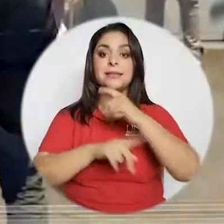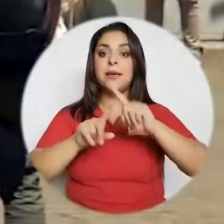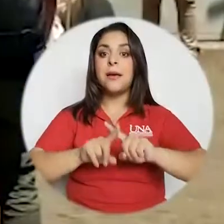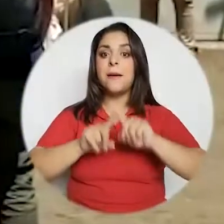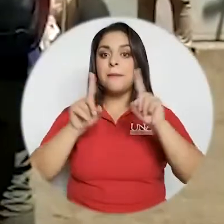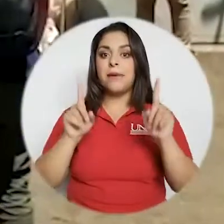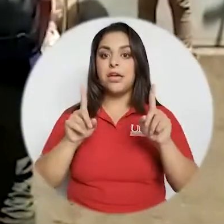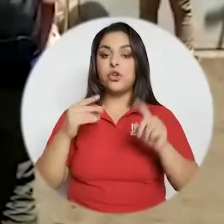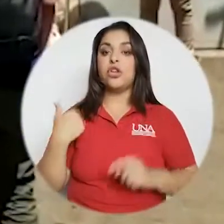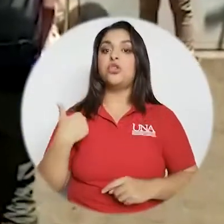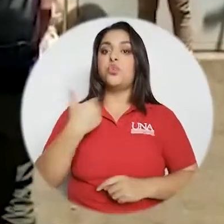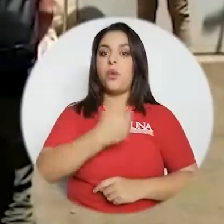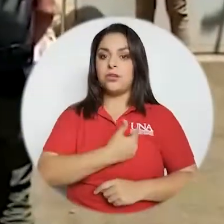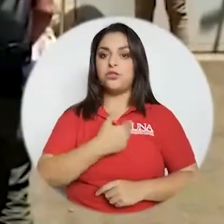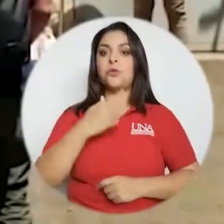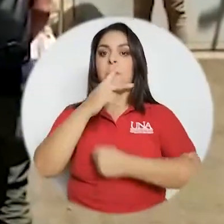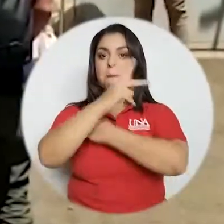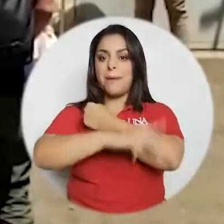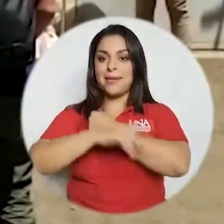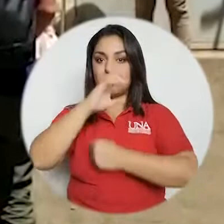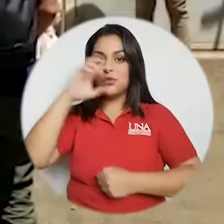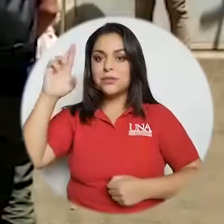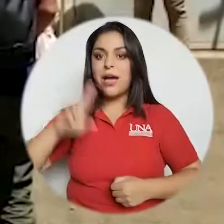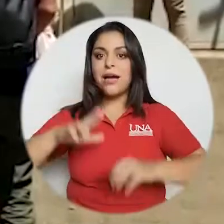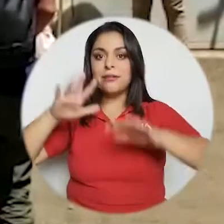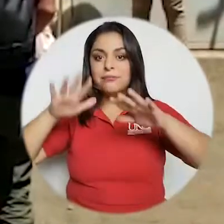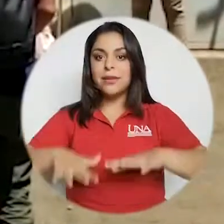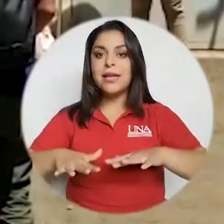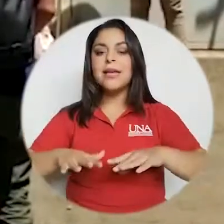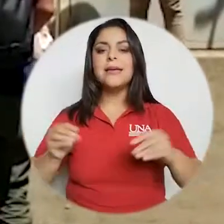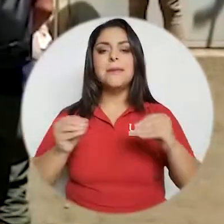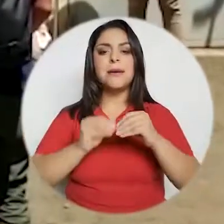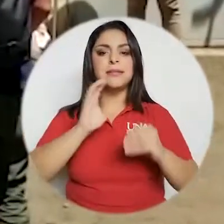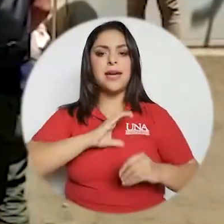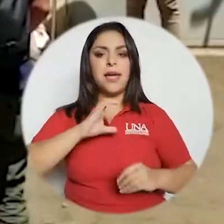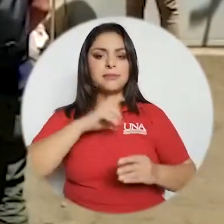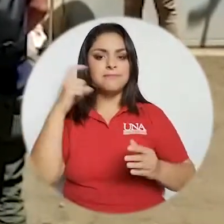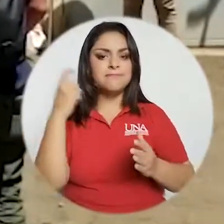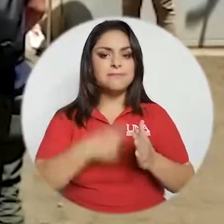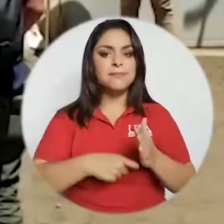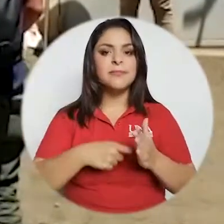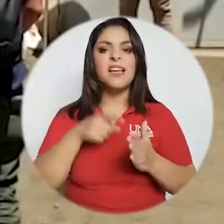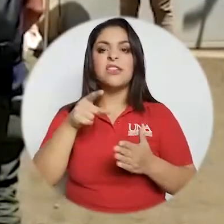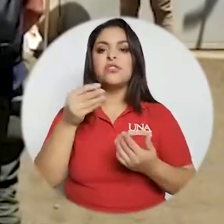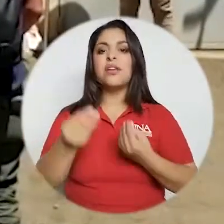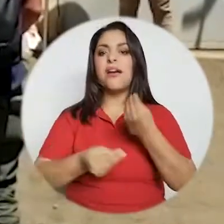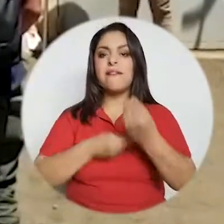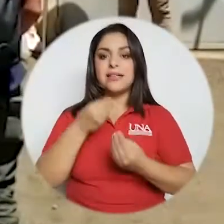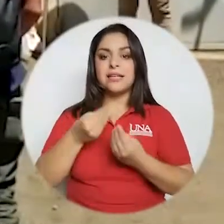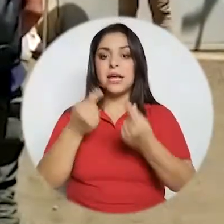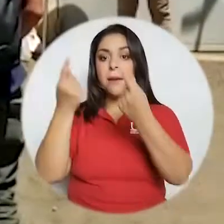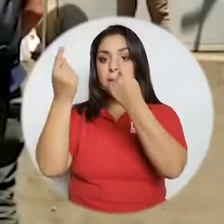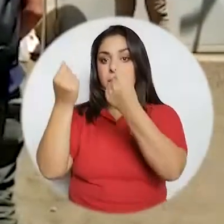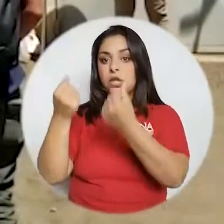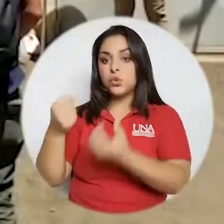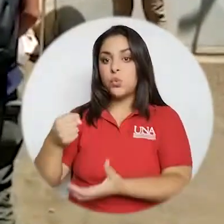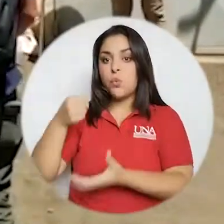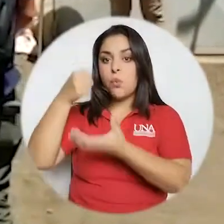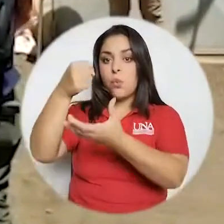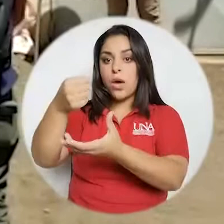embargo que en el caso de la aplicación de nuestro país y sobre todo el carácter tan rígido va a ser que los